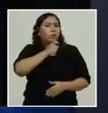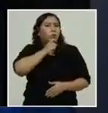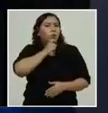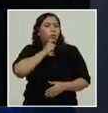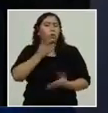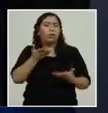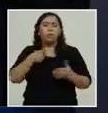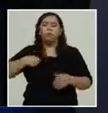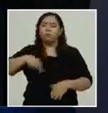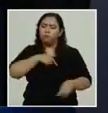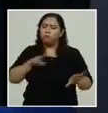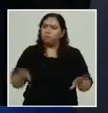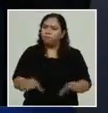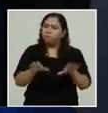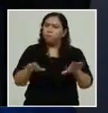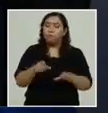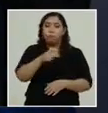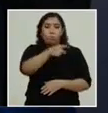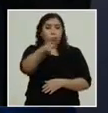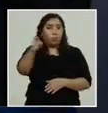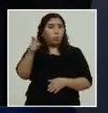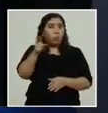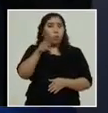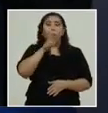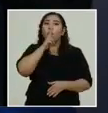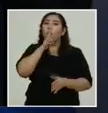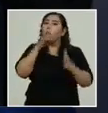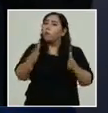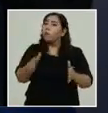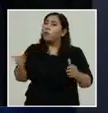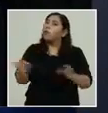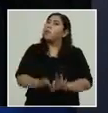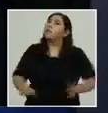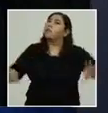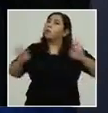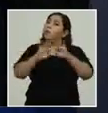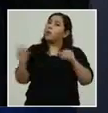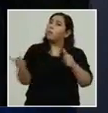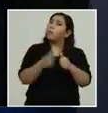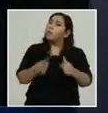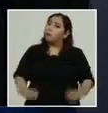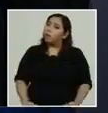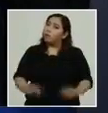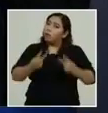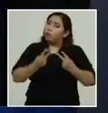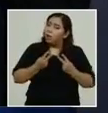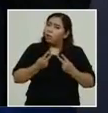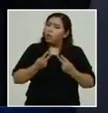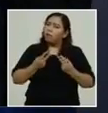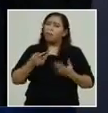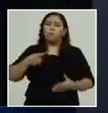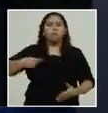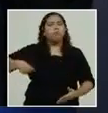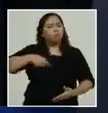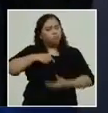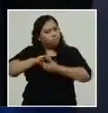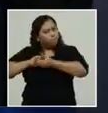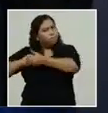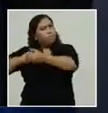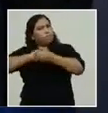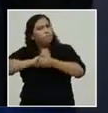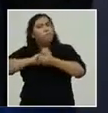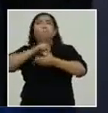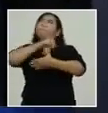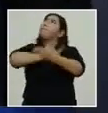compatriotas primero en la vida seamos solidarios y yo sé que de la mano de Dios saldemos de esta